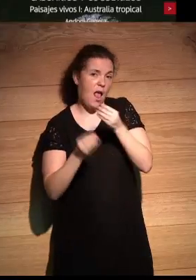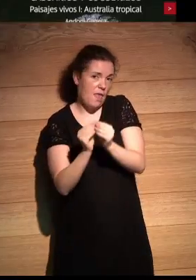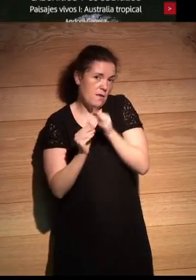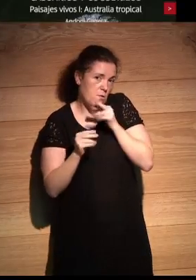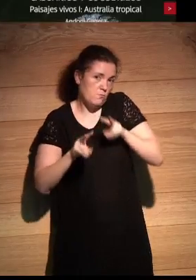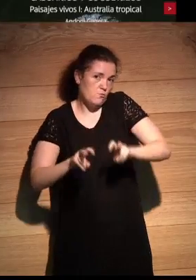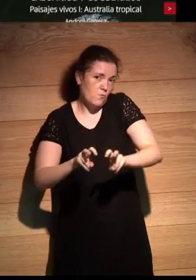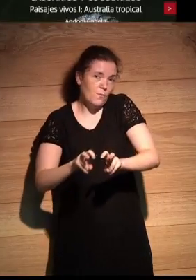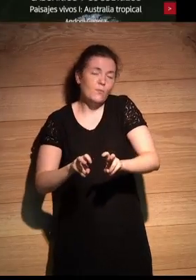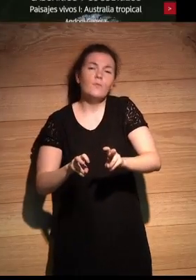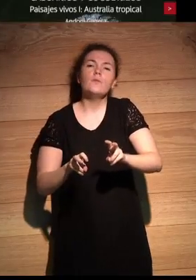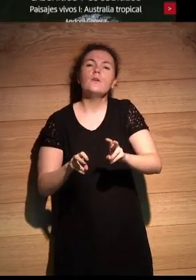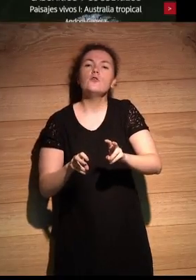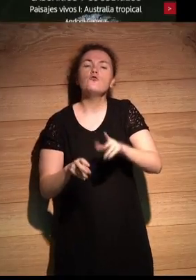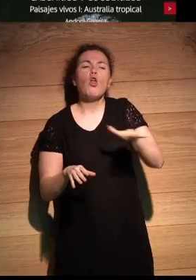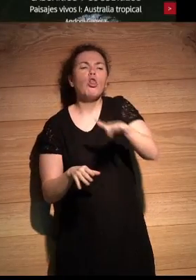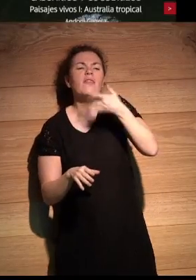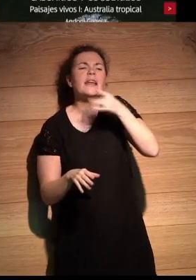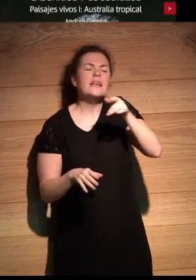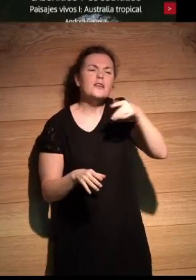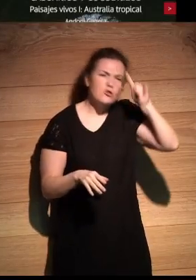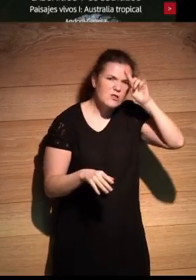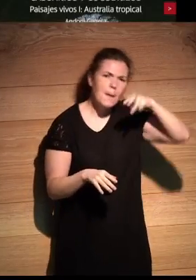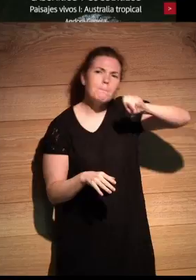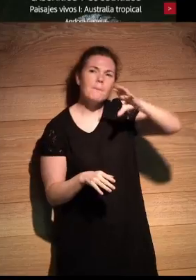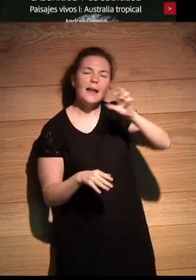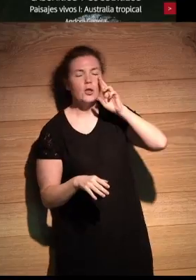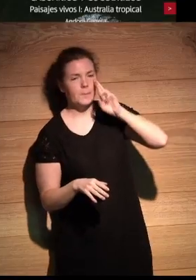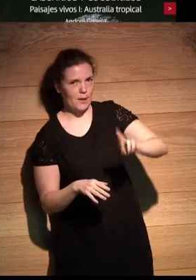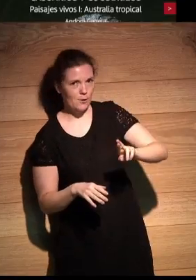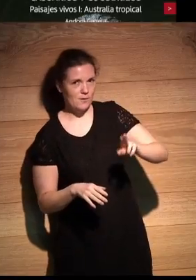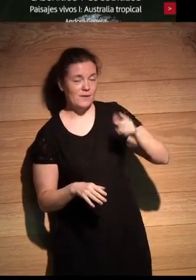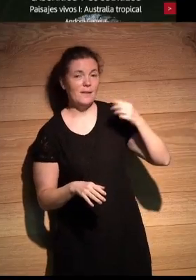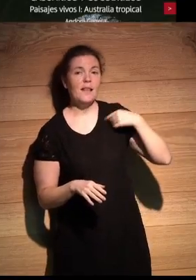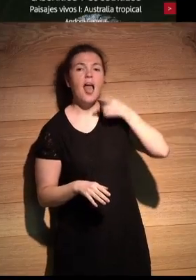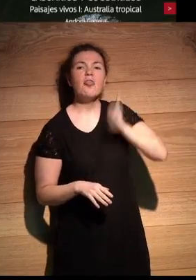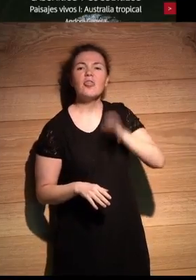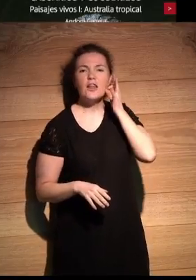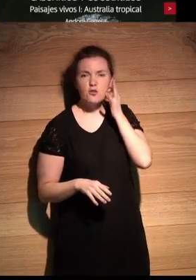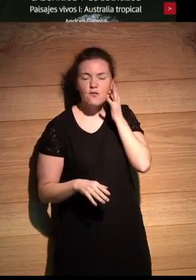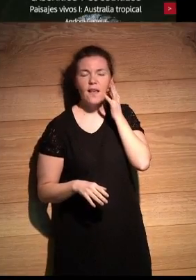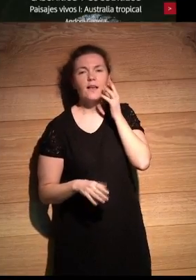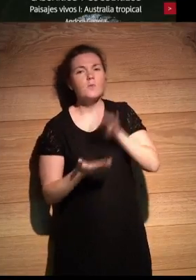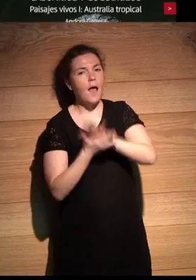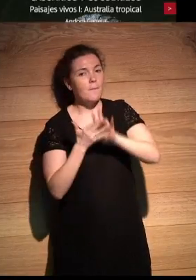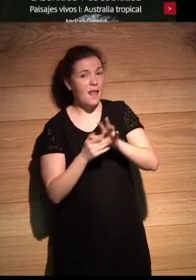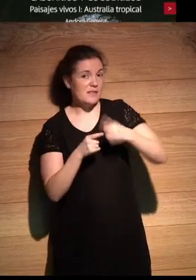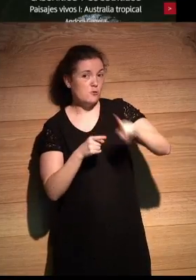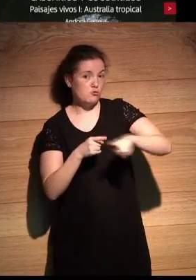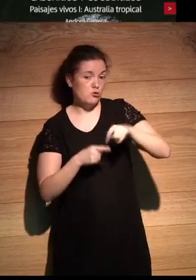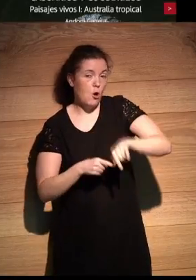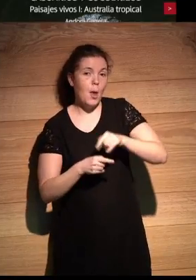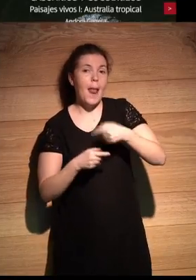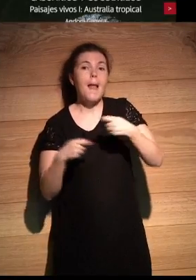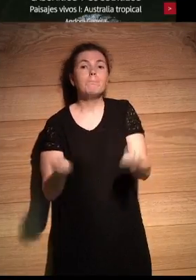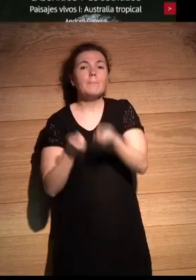Ahora estaba hablando, no sé dónde está, pero estaba por aquí, Mar, Asia, la veo, Mar Abad, la directora de Yorokú. Estábamos hablando de estas cosas que nos obliga hoy el